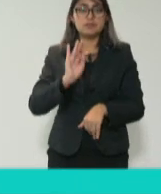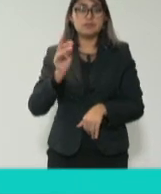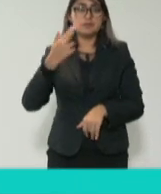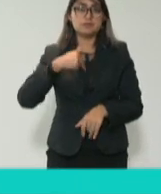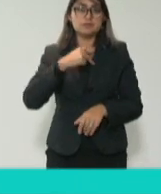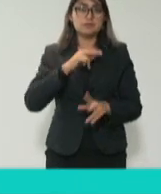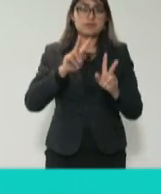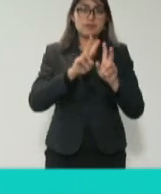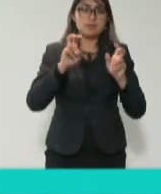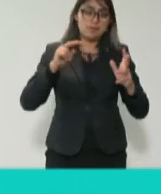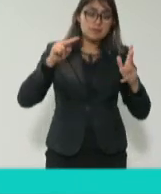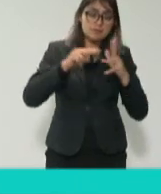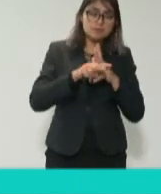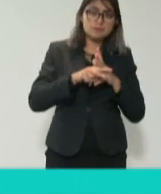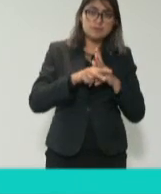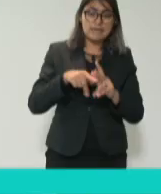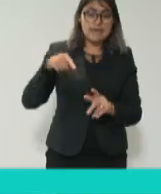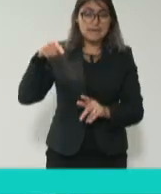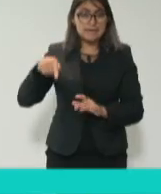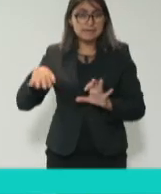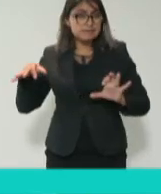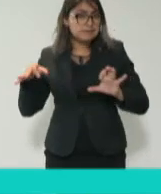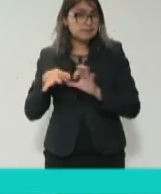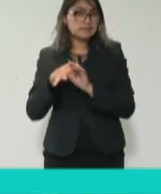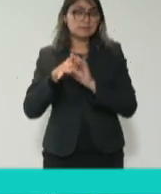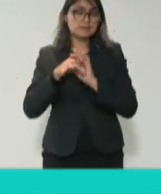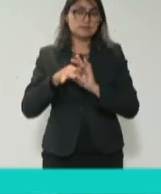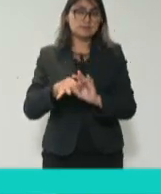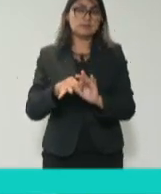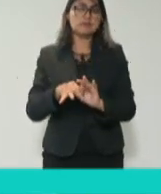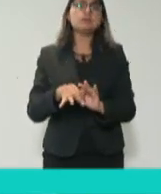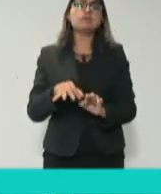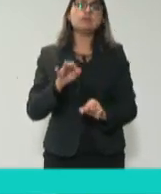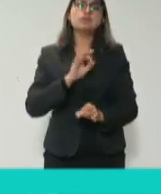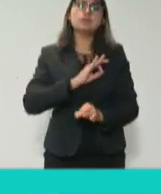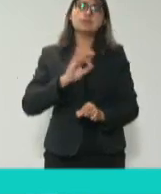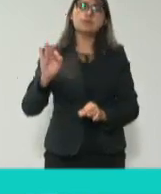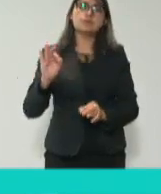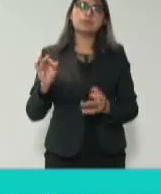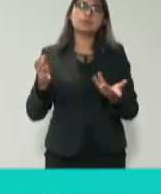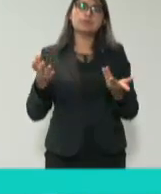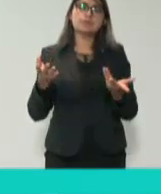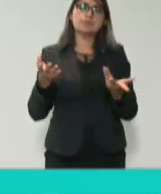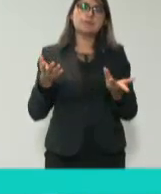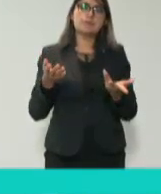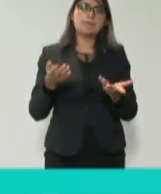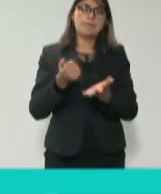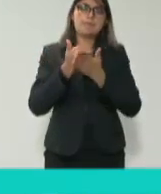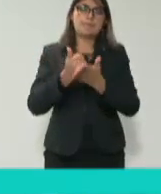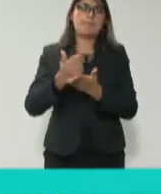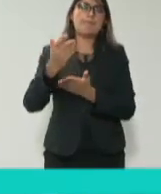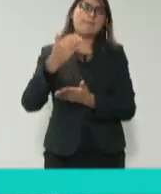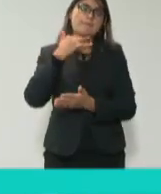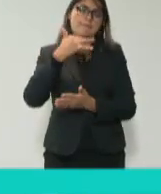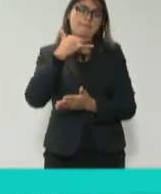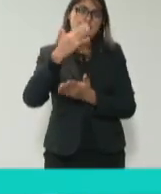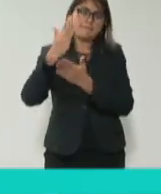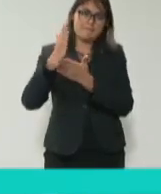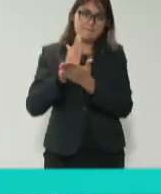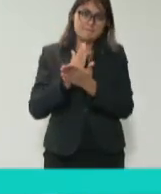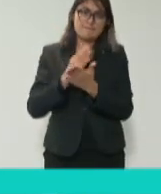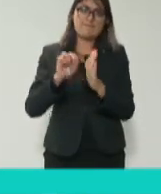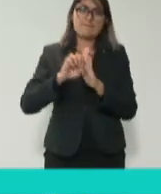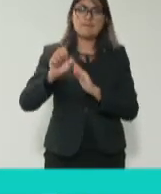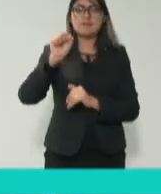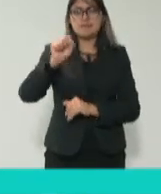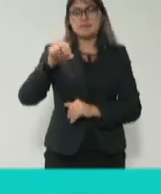óptica, que además trae este enfoque sistémico que incluye a todos los que integran los diferentes sistemas, el sistema de fiscalización, el sistema